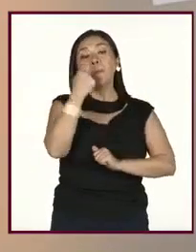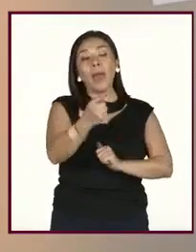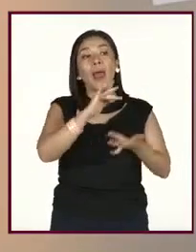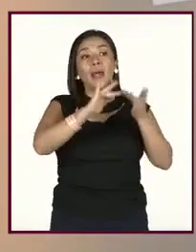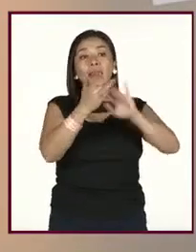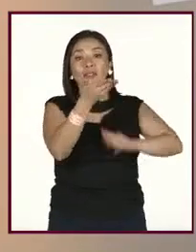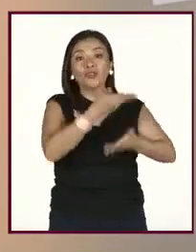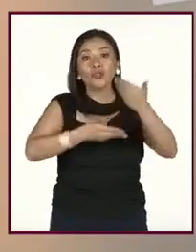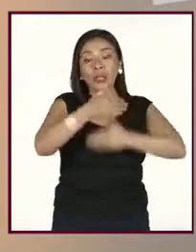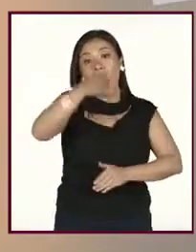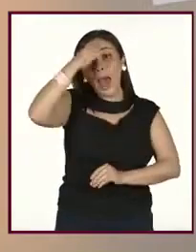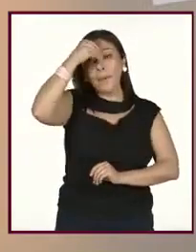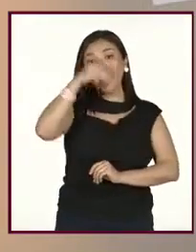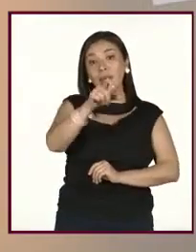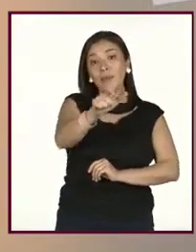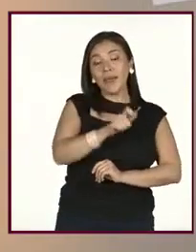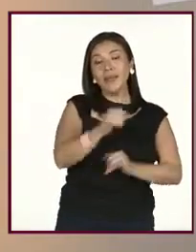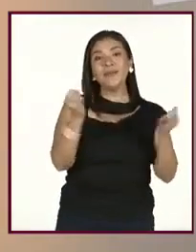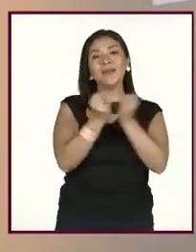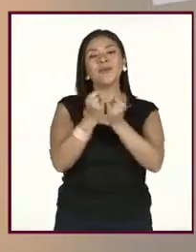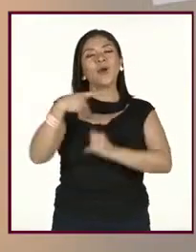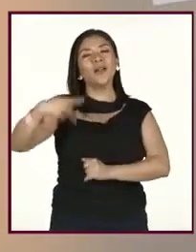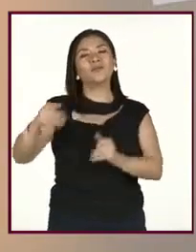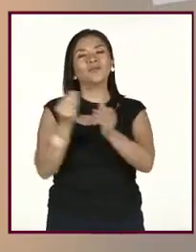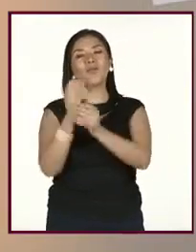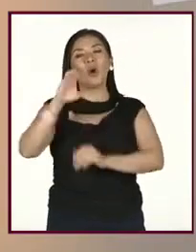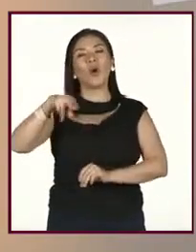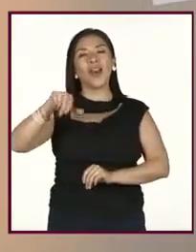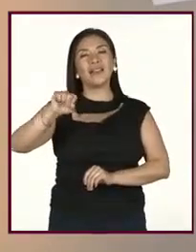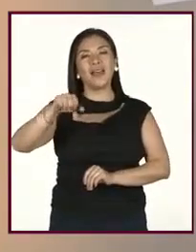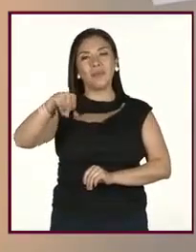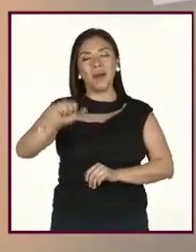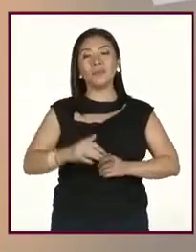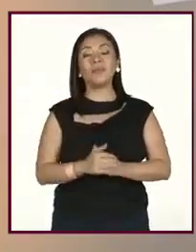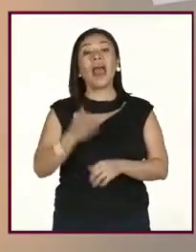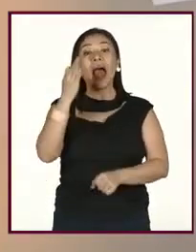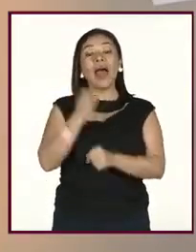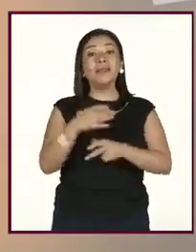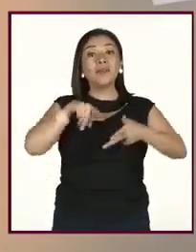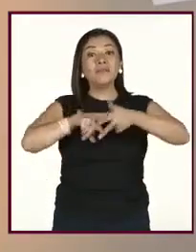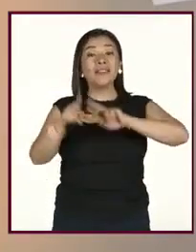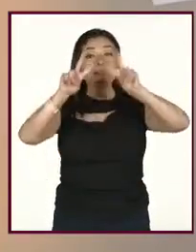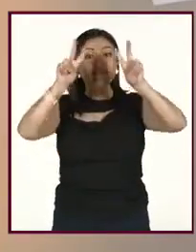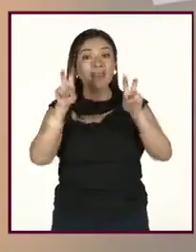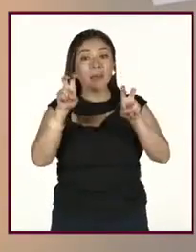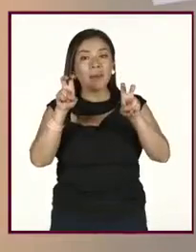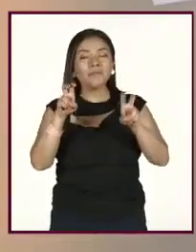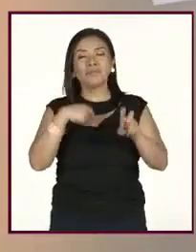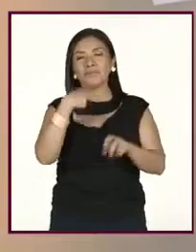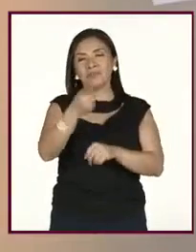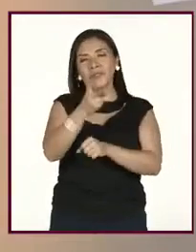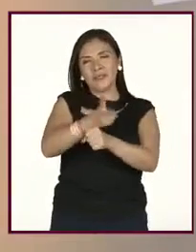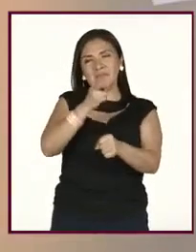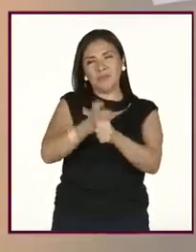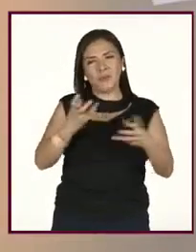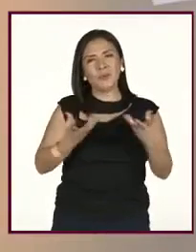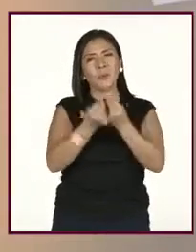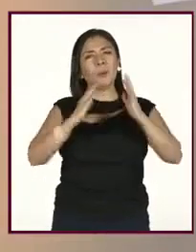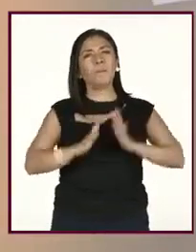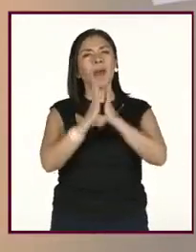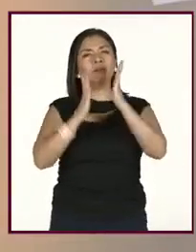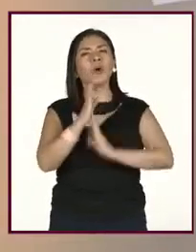sociales de Aprende MX, así como en la SECONASA. Y para iniciar con el tema, les invito a participar